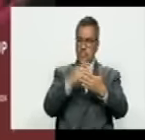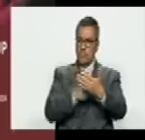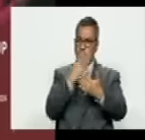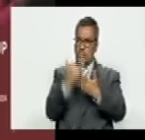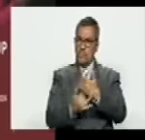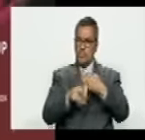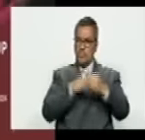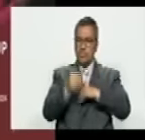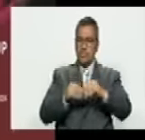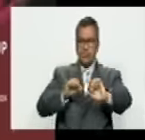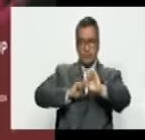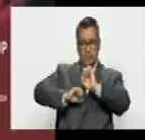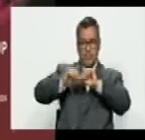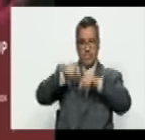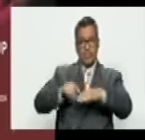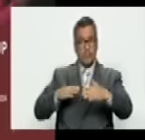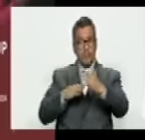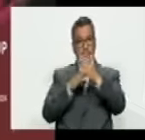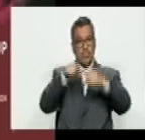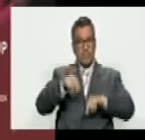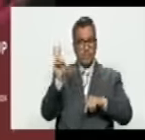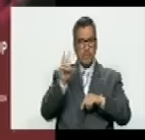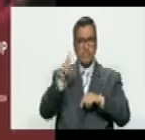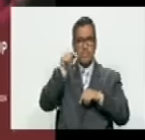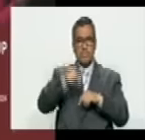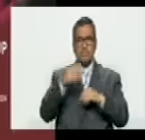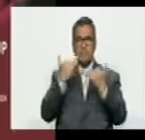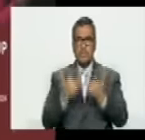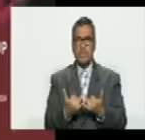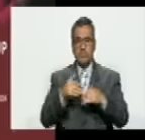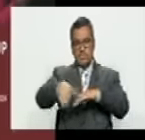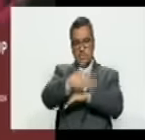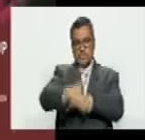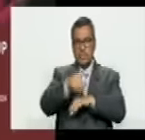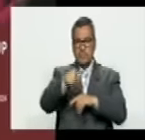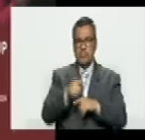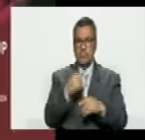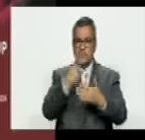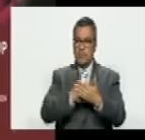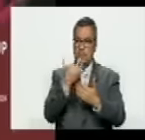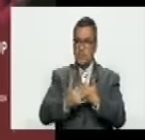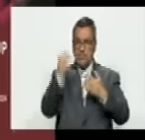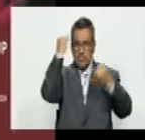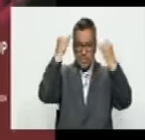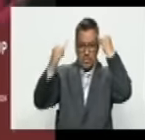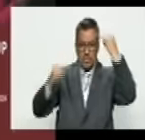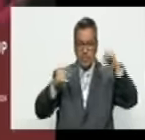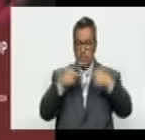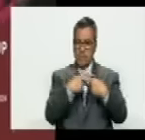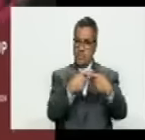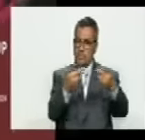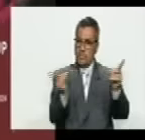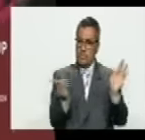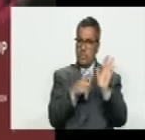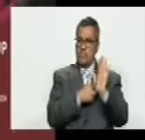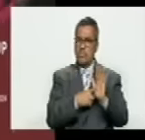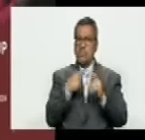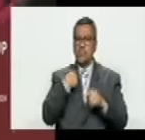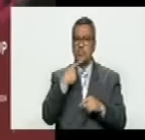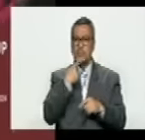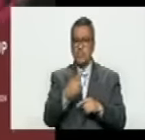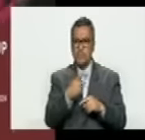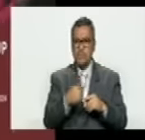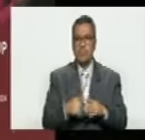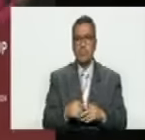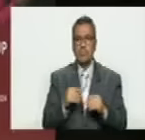¿cómo parar un golpe en Venezuela? ya eso está en la calle ahí plantean la estrategia públicamente ¿qué dice Fierstein? ya lo que dije